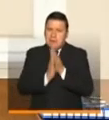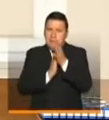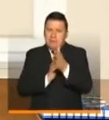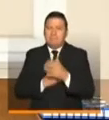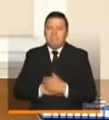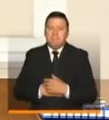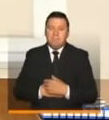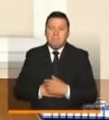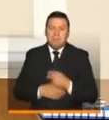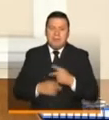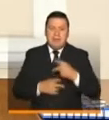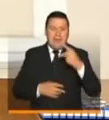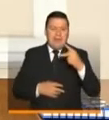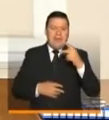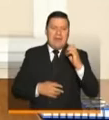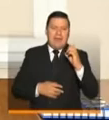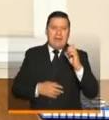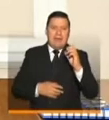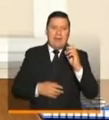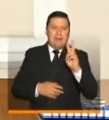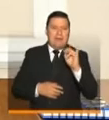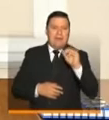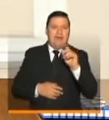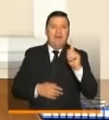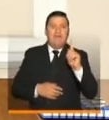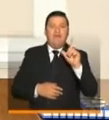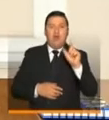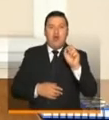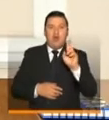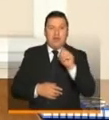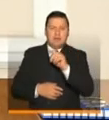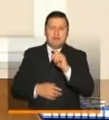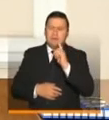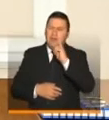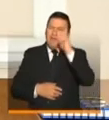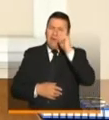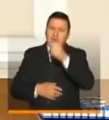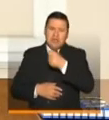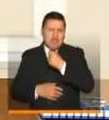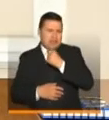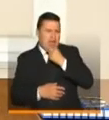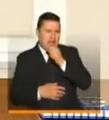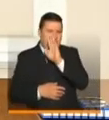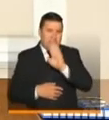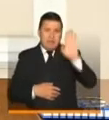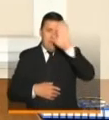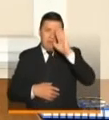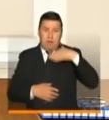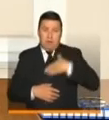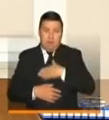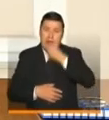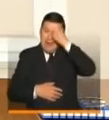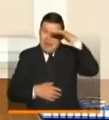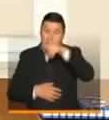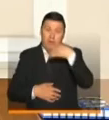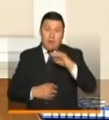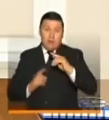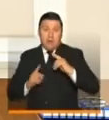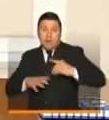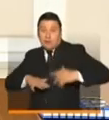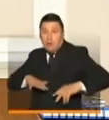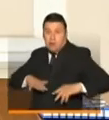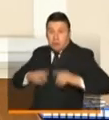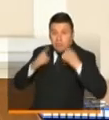de Kevin Flores, ese gran artista también de la ciudad de Cartagena, del departamento de Bolívar, uno de los íconos de la